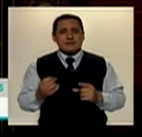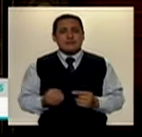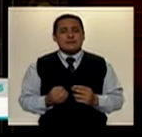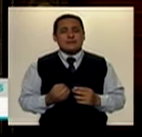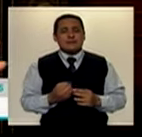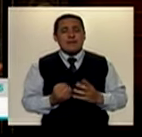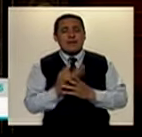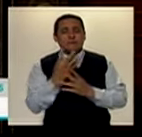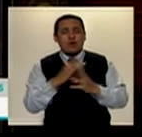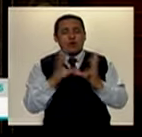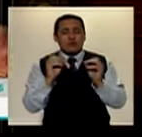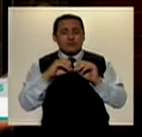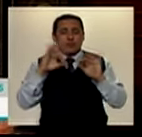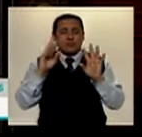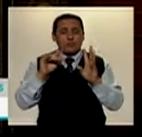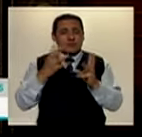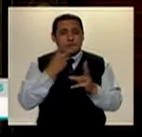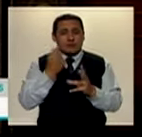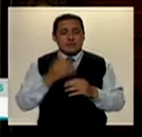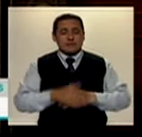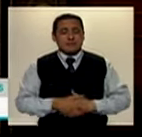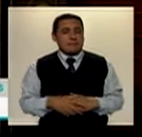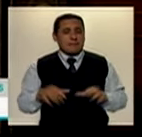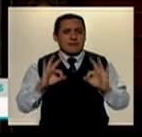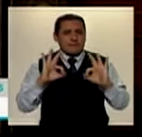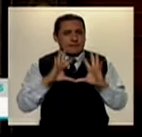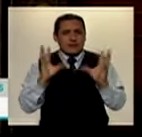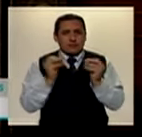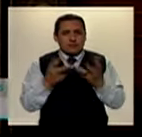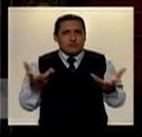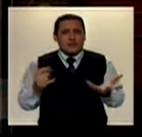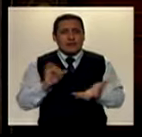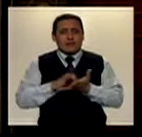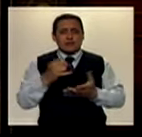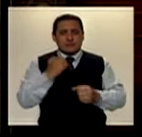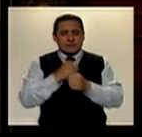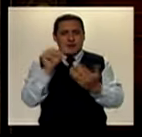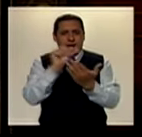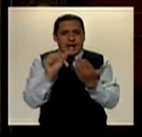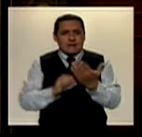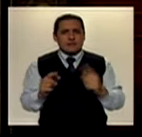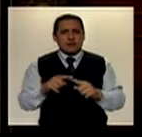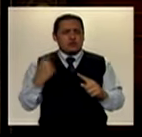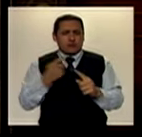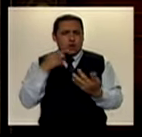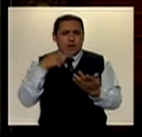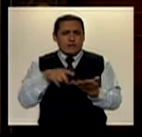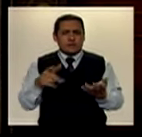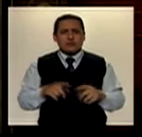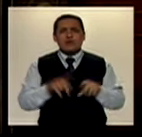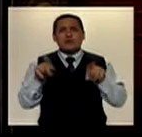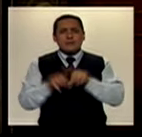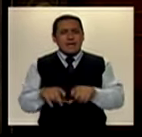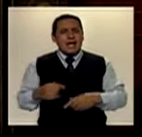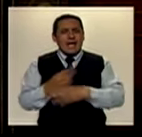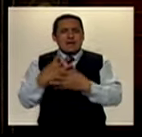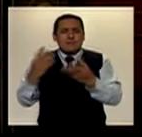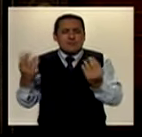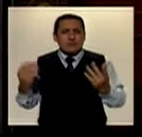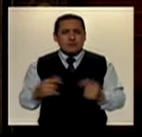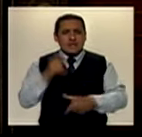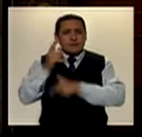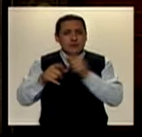tarjetas de flores y de plumas que son extraordinarias, que son unas obras de arte, pero no solo eso. Hay mucho